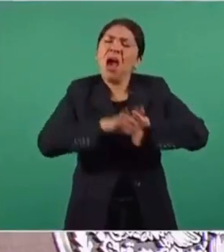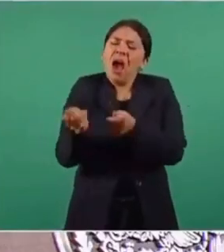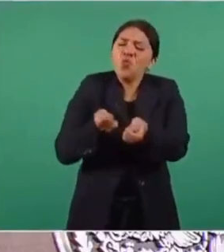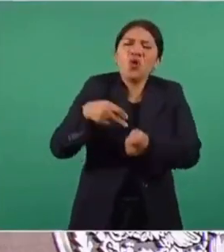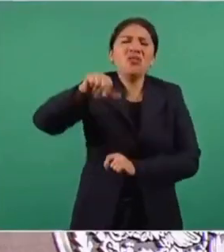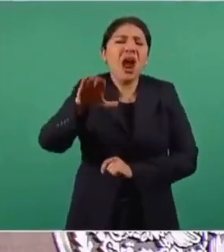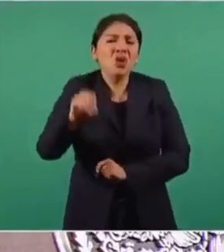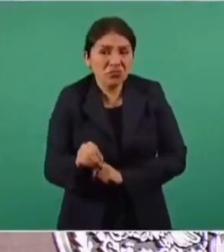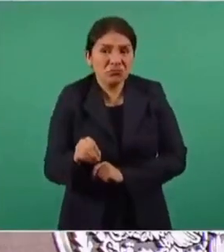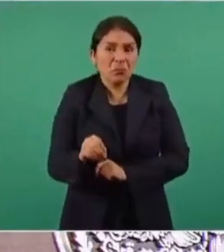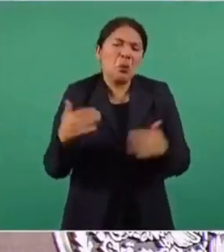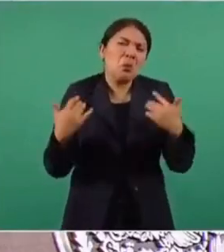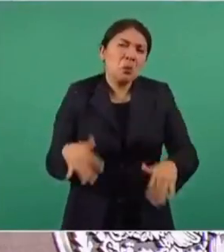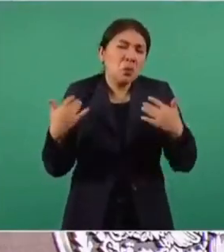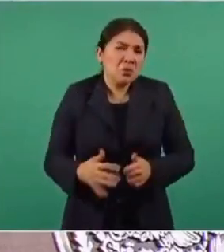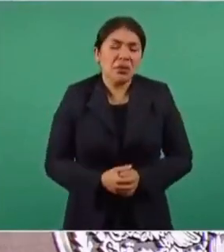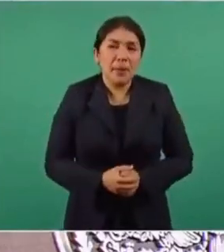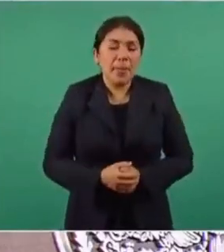este,